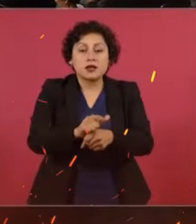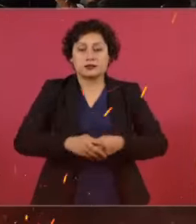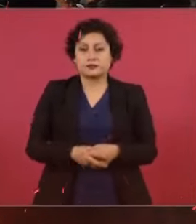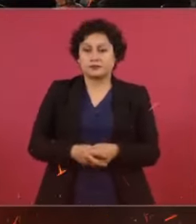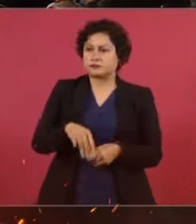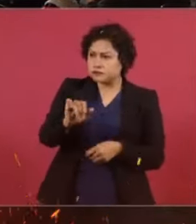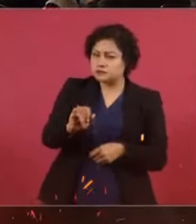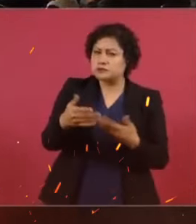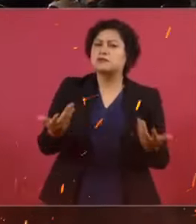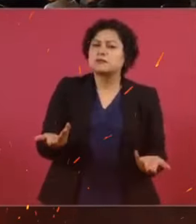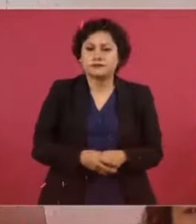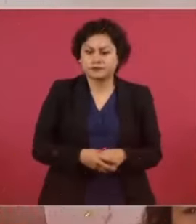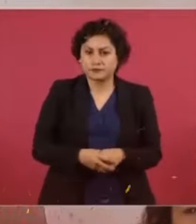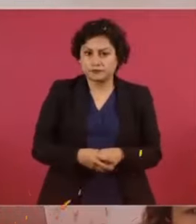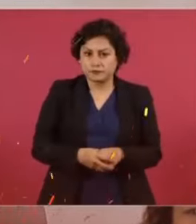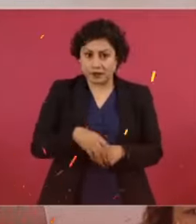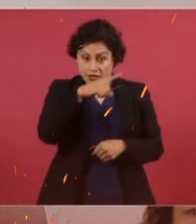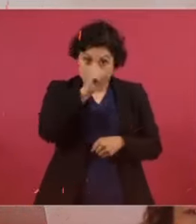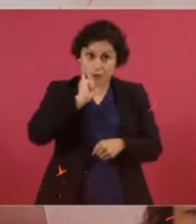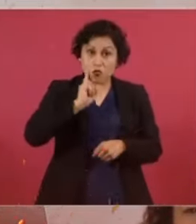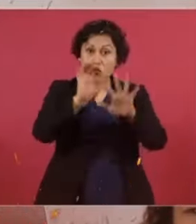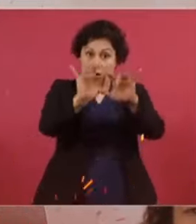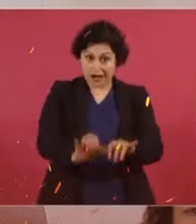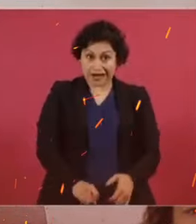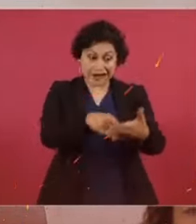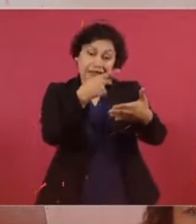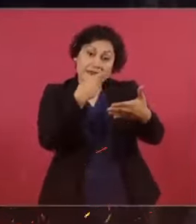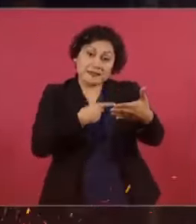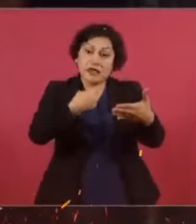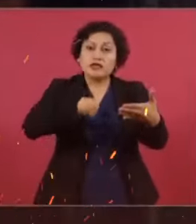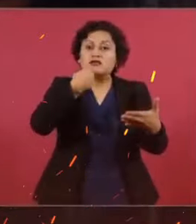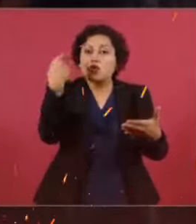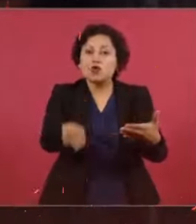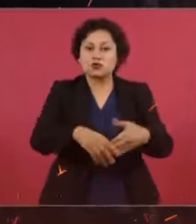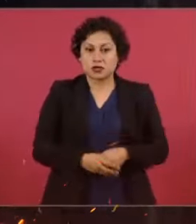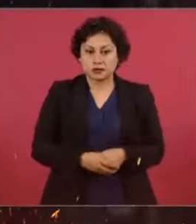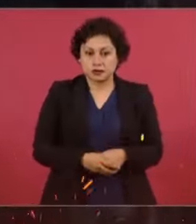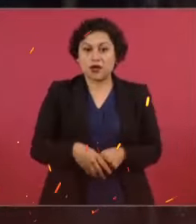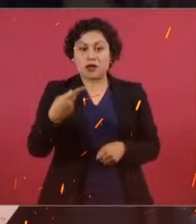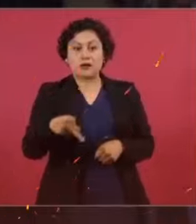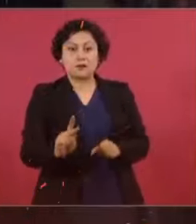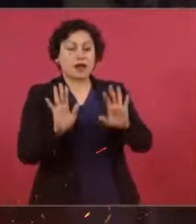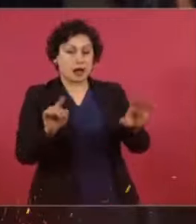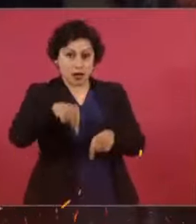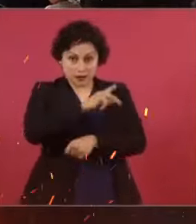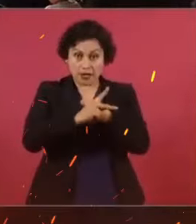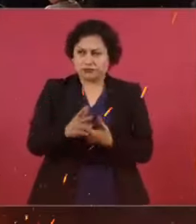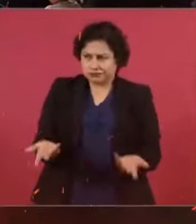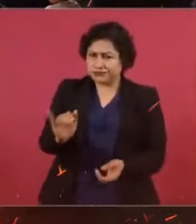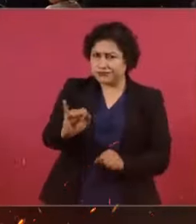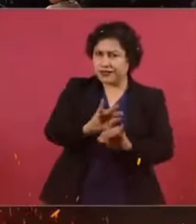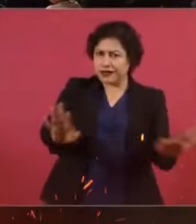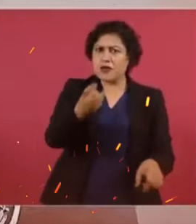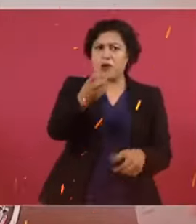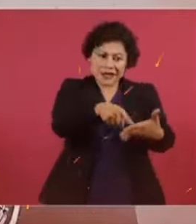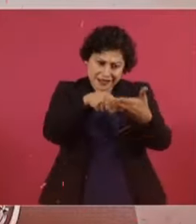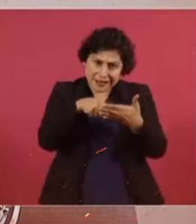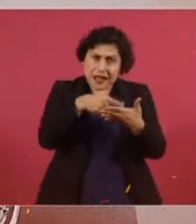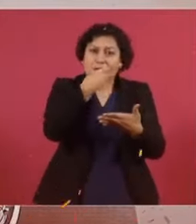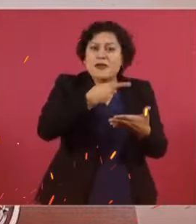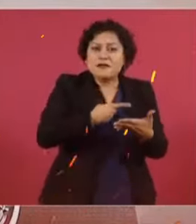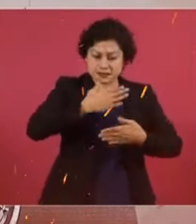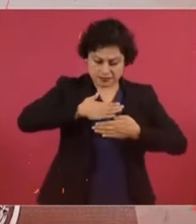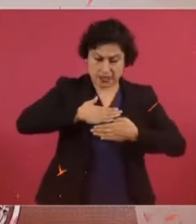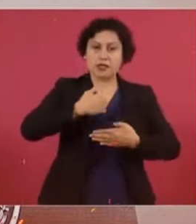pasa cuando esta periodista me está calumniando y me está acusando? eso en este país, presidente. No, pero también la calumnia. Me está vinculando,